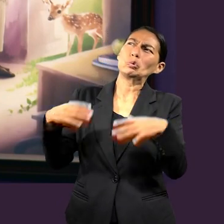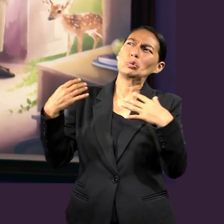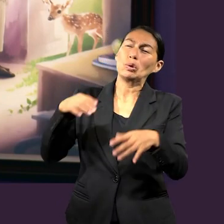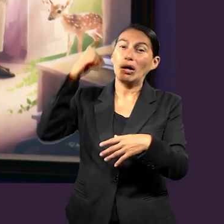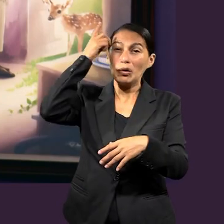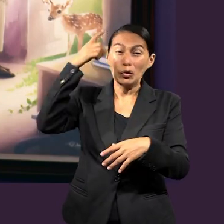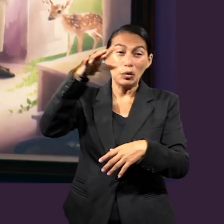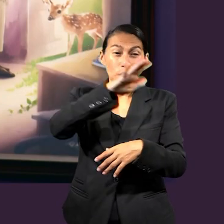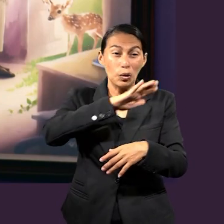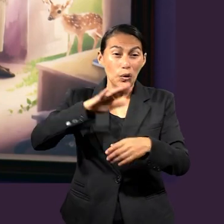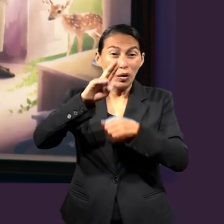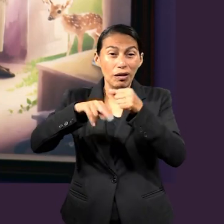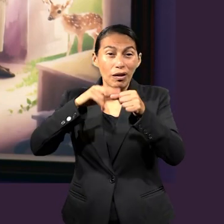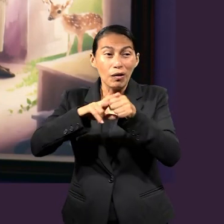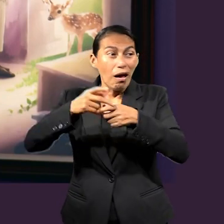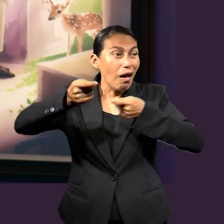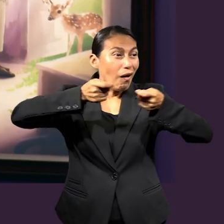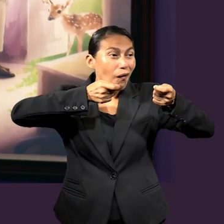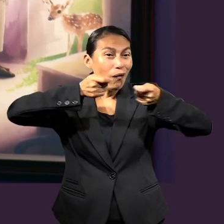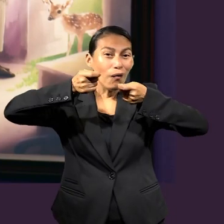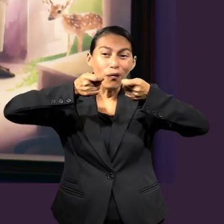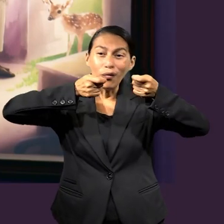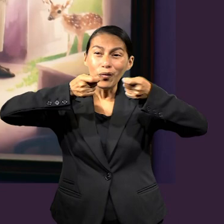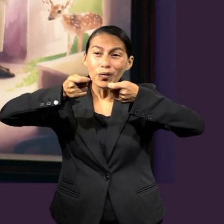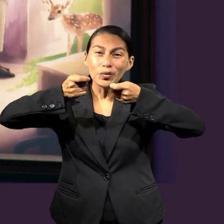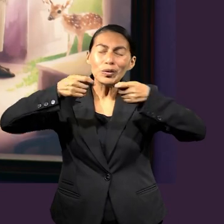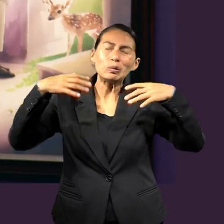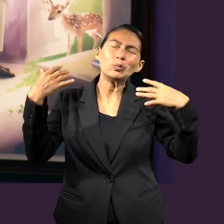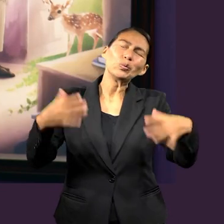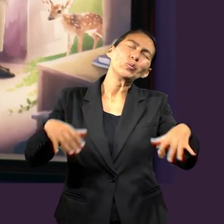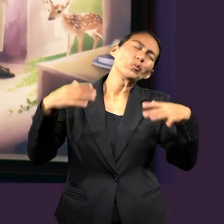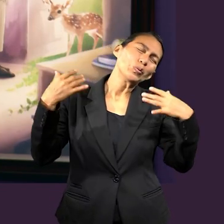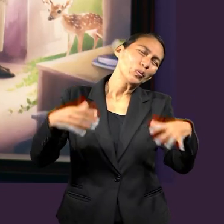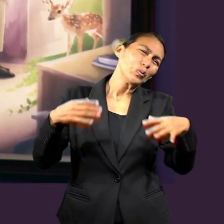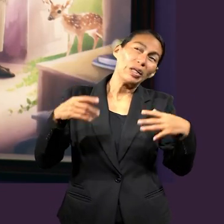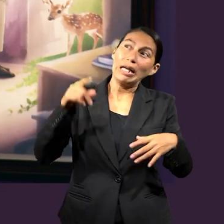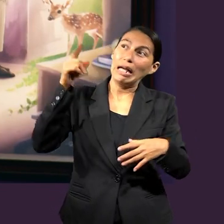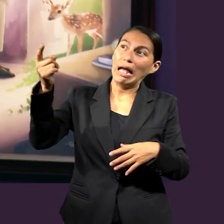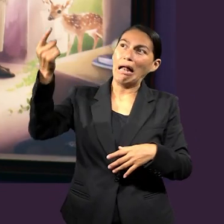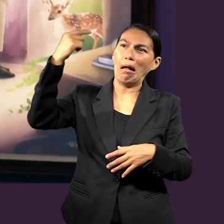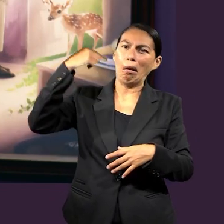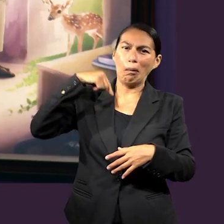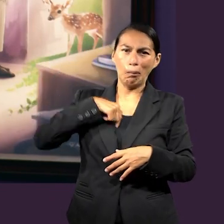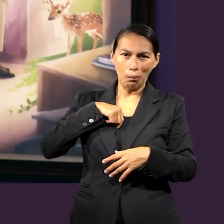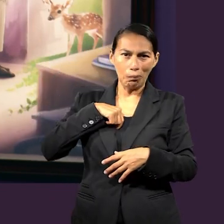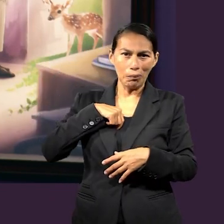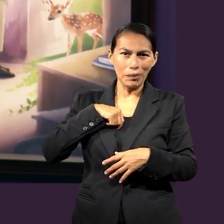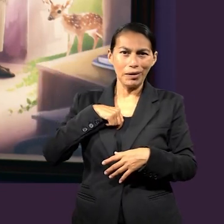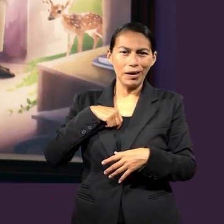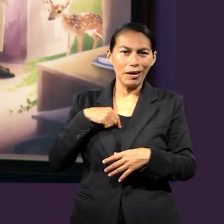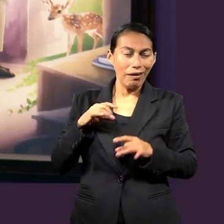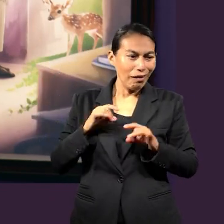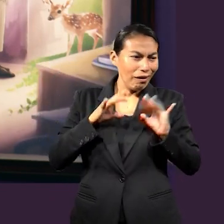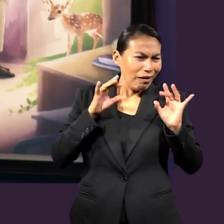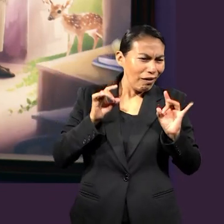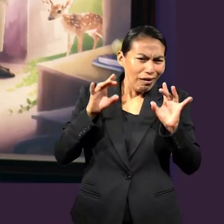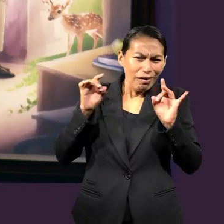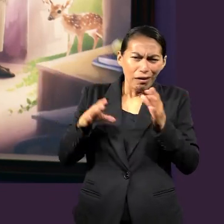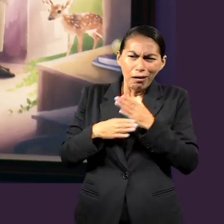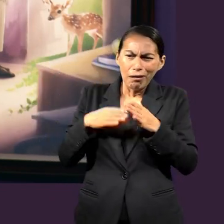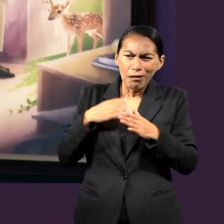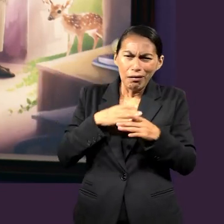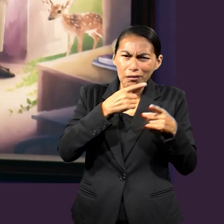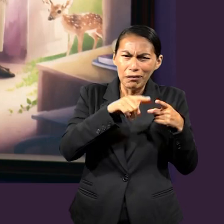entender que ese Dios que tiene la naturaleza en su mano, pues en su poder, Él está en nuestras